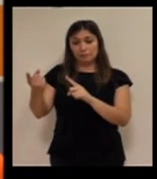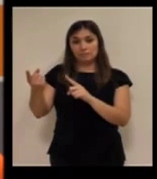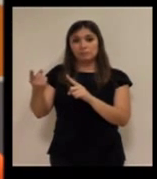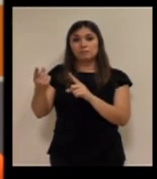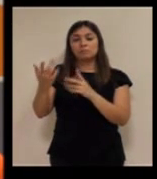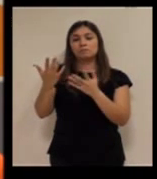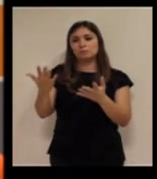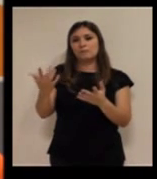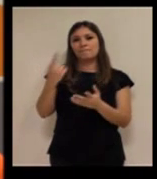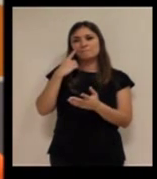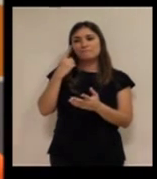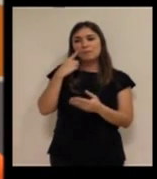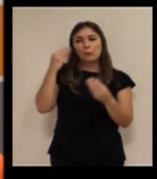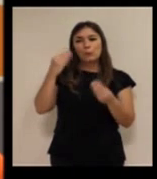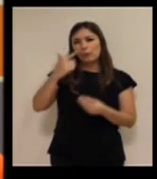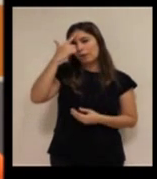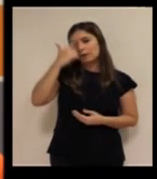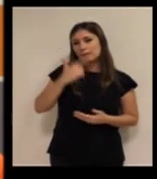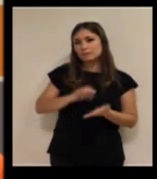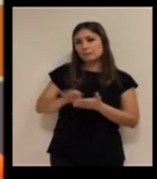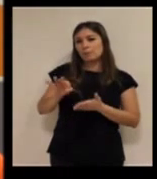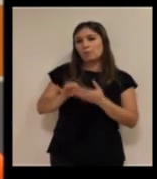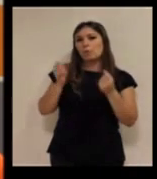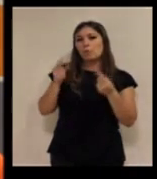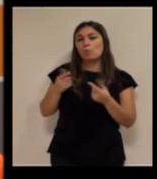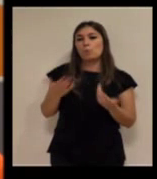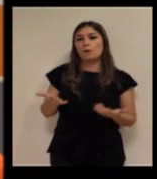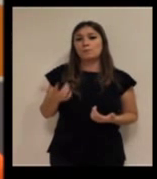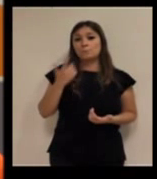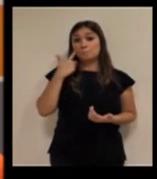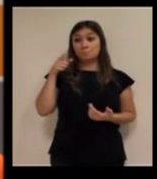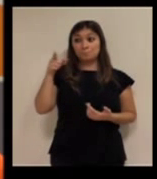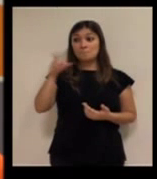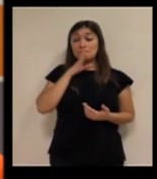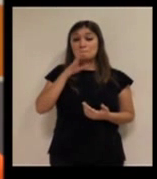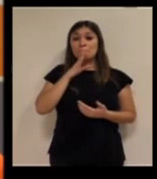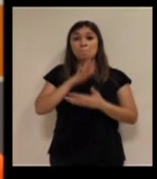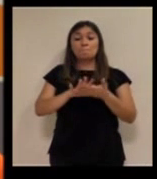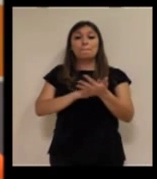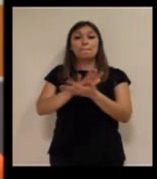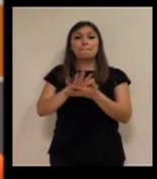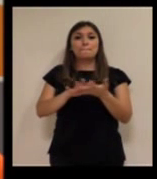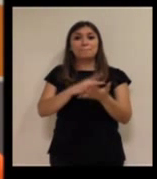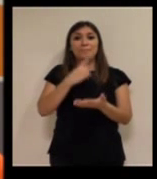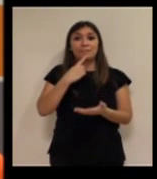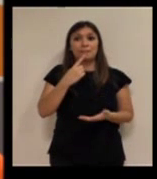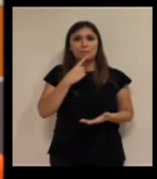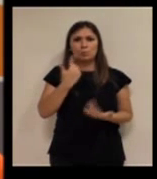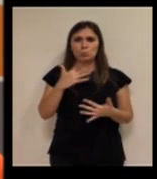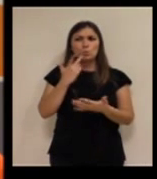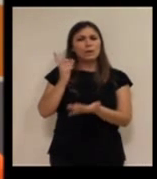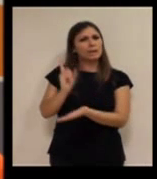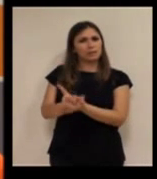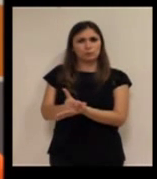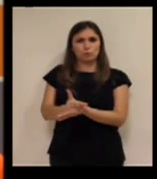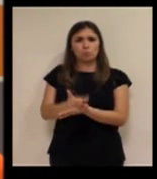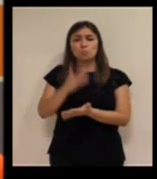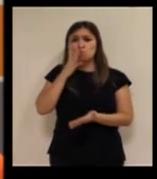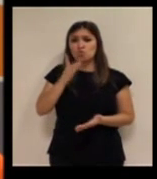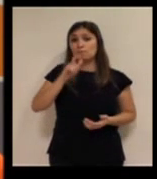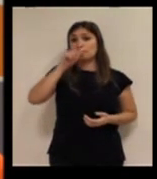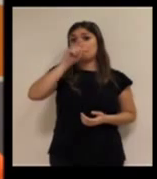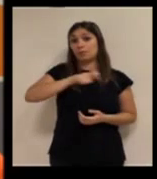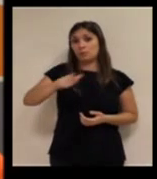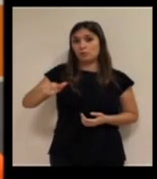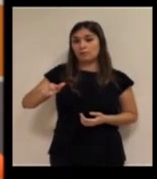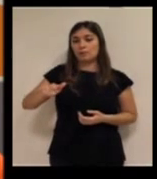tenéis que atender pues perfilar qué servicio vais a ofrecer de hecho eso habéis comentado también que está suponiendo un